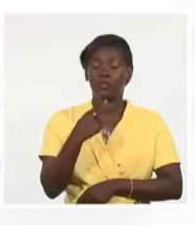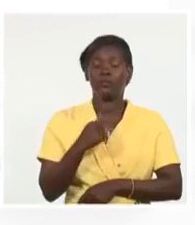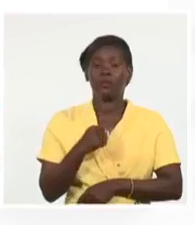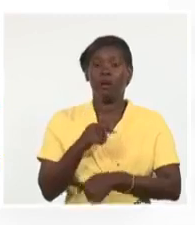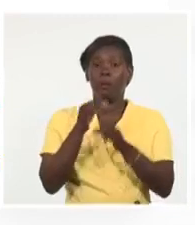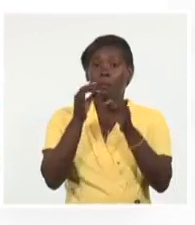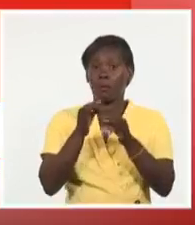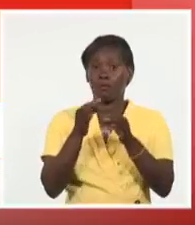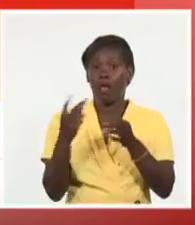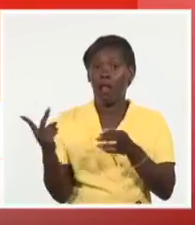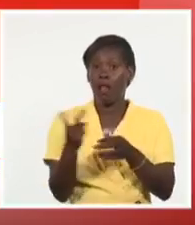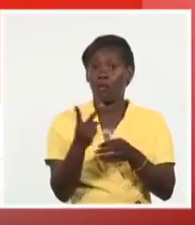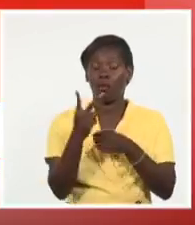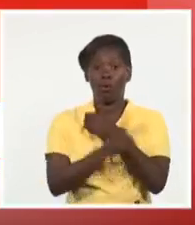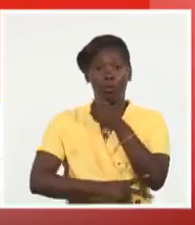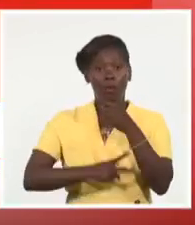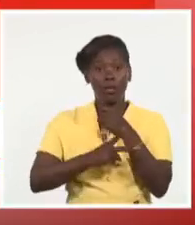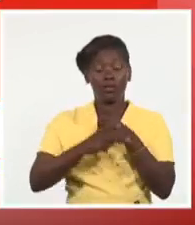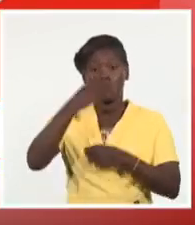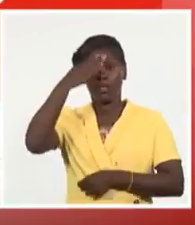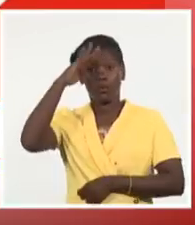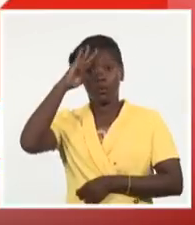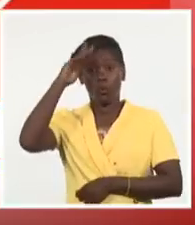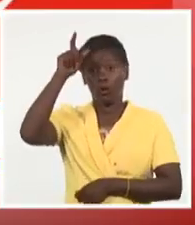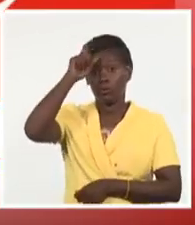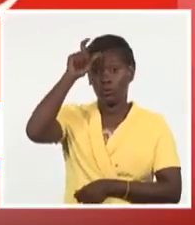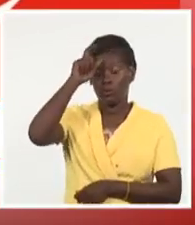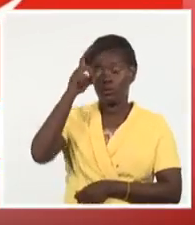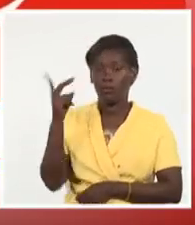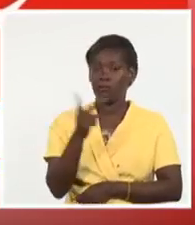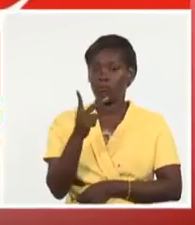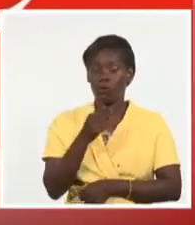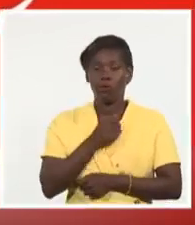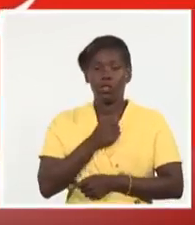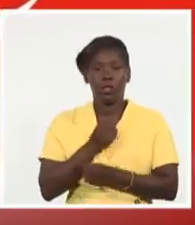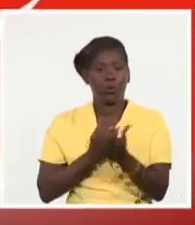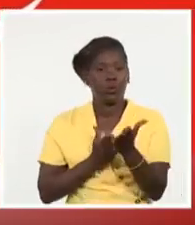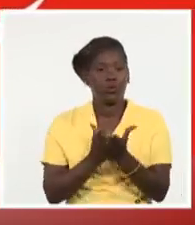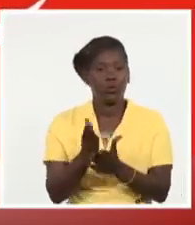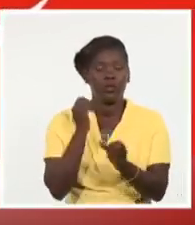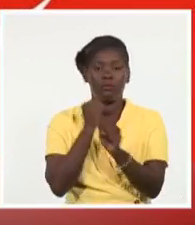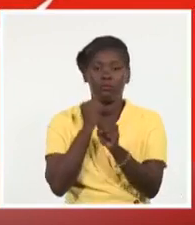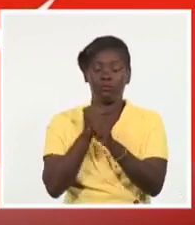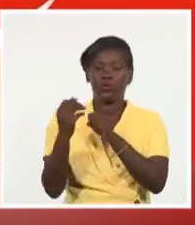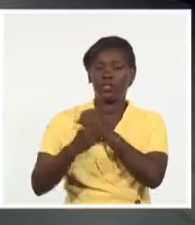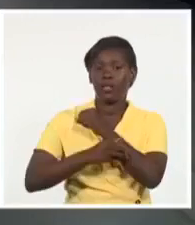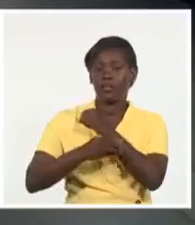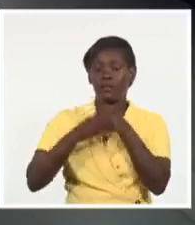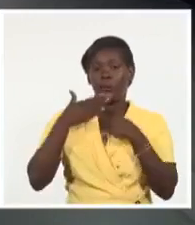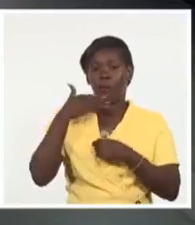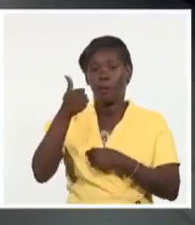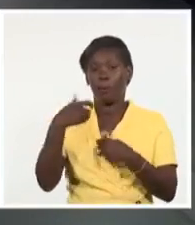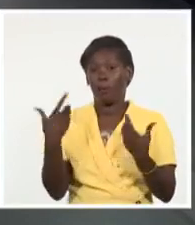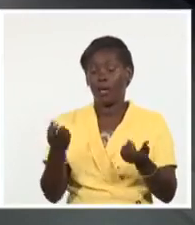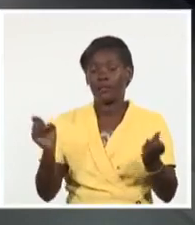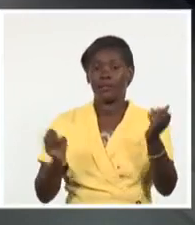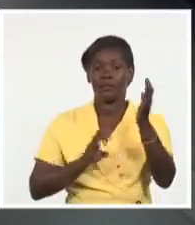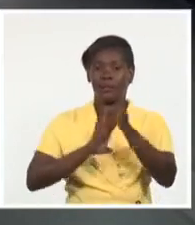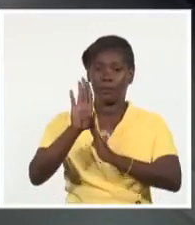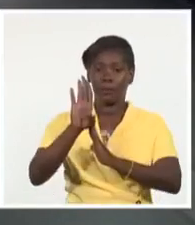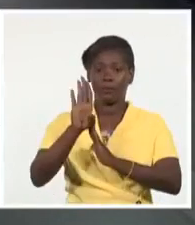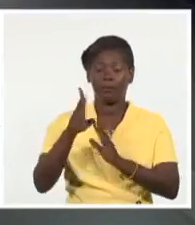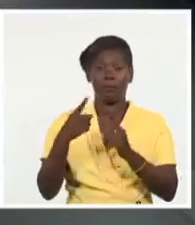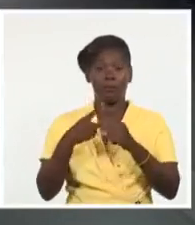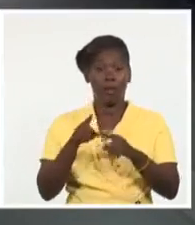resaltó los lazos de amistad entre ambas naciones y la voluntad de fortalecer la cooperación mutua. Por su parte, el vicetitular del